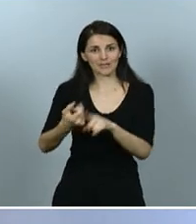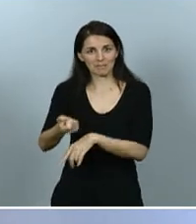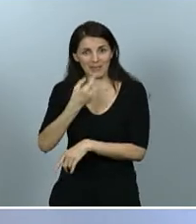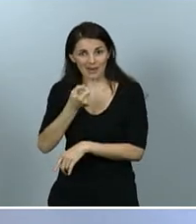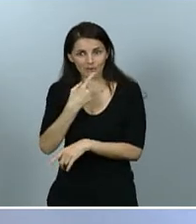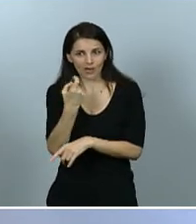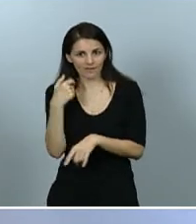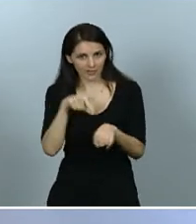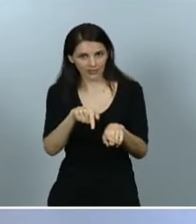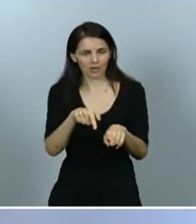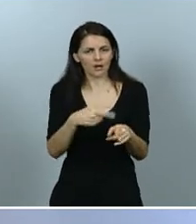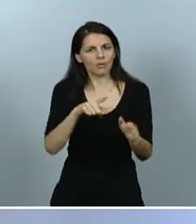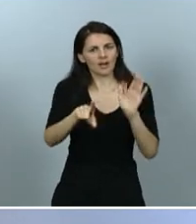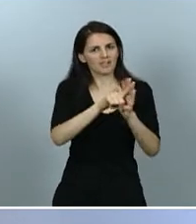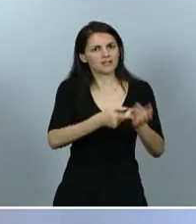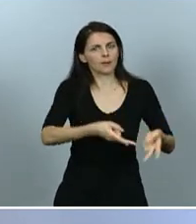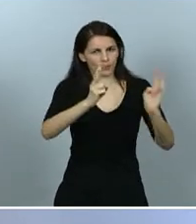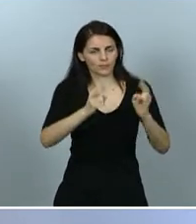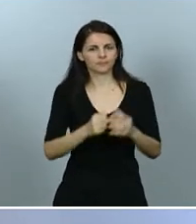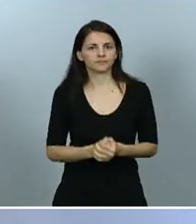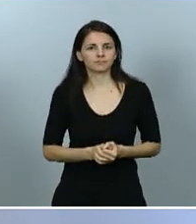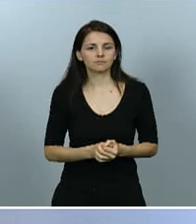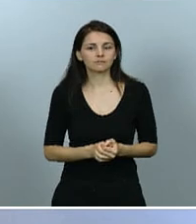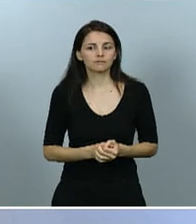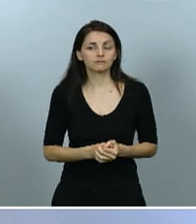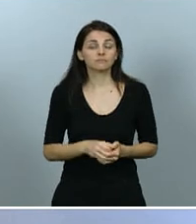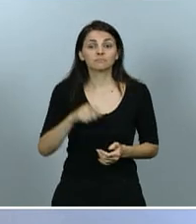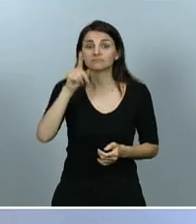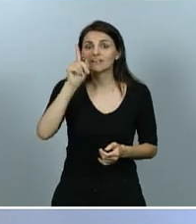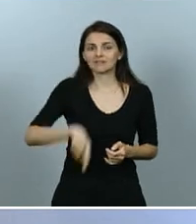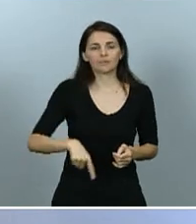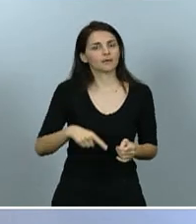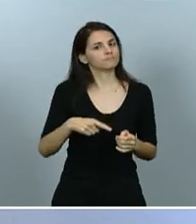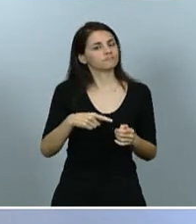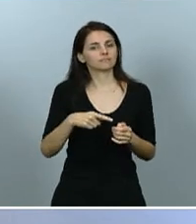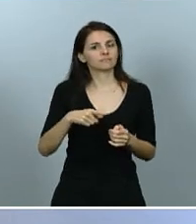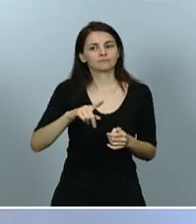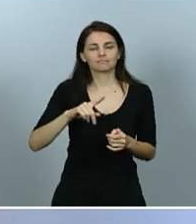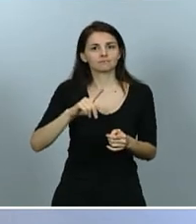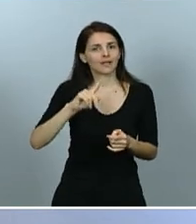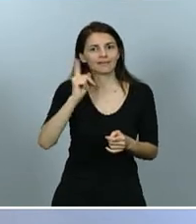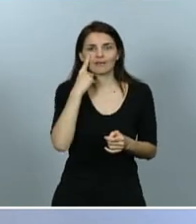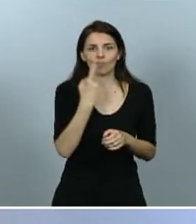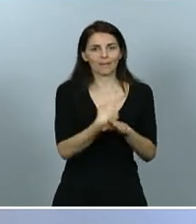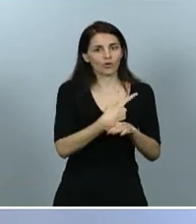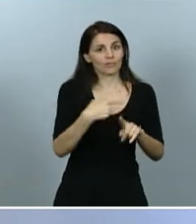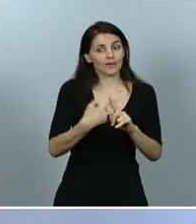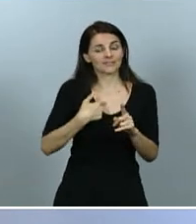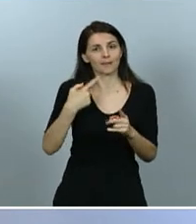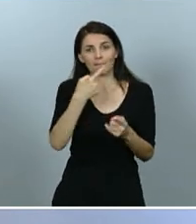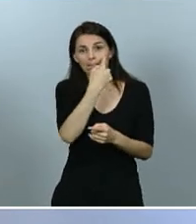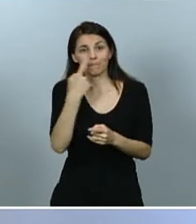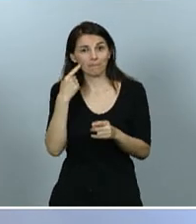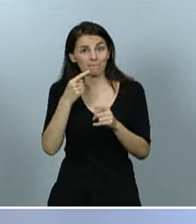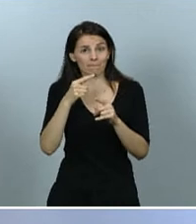Se hace mucho hincapié en todos los mecanismos de detección precoz y vigilancia epidemiológica. Se